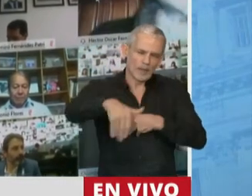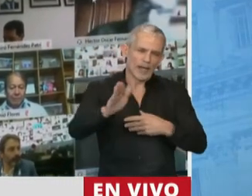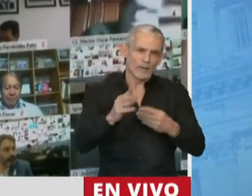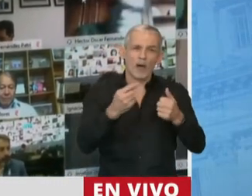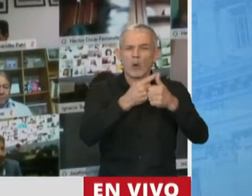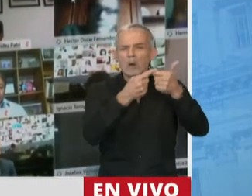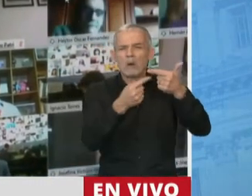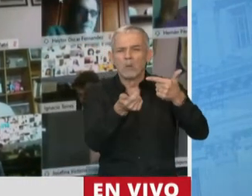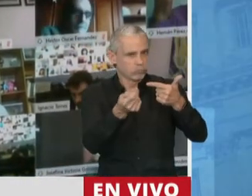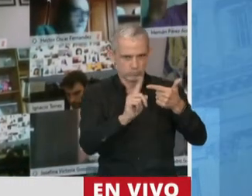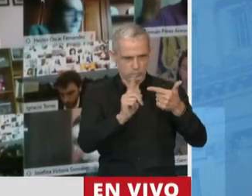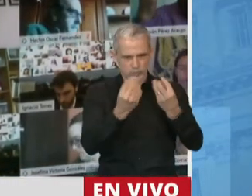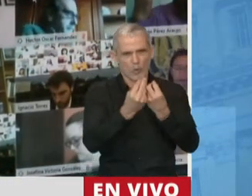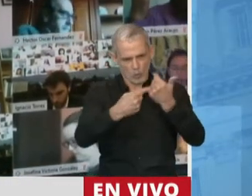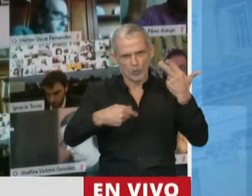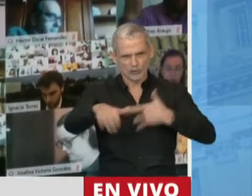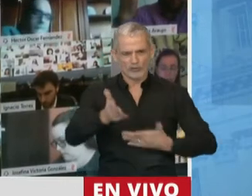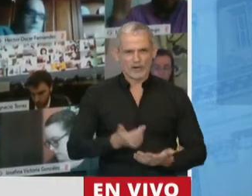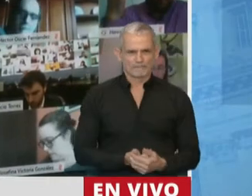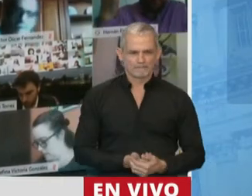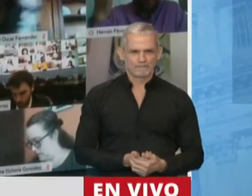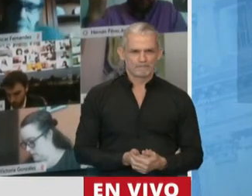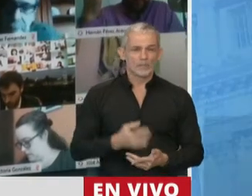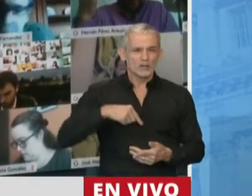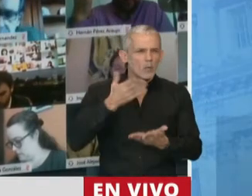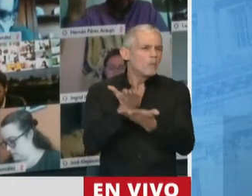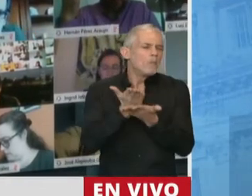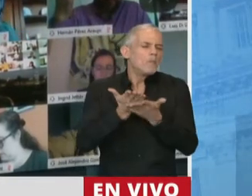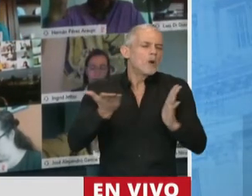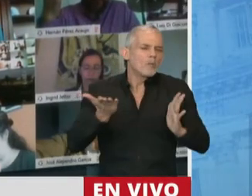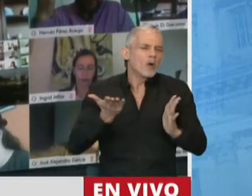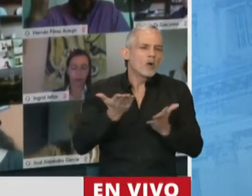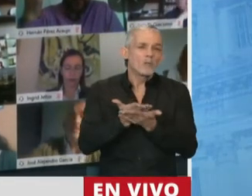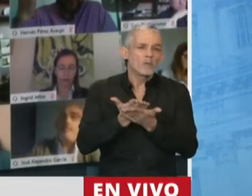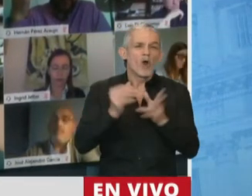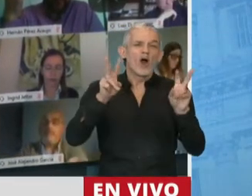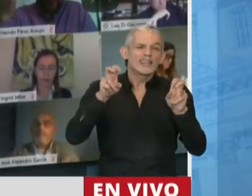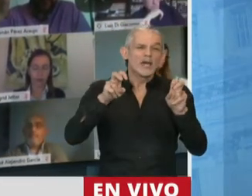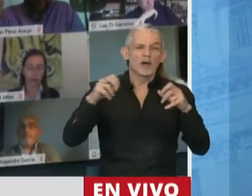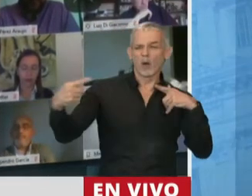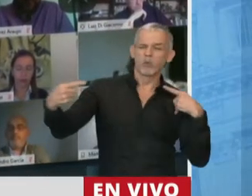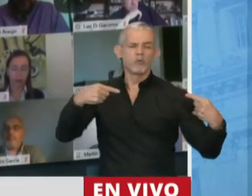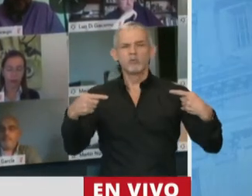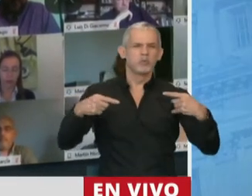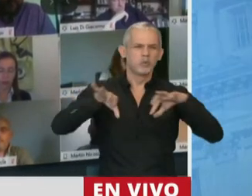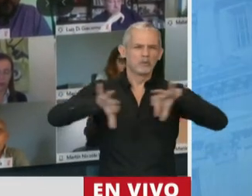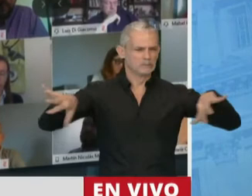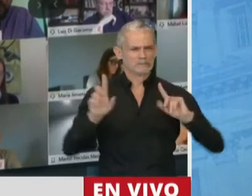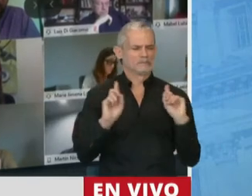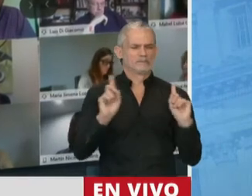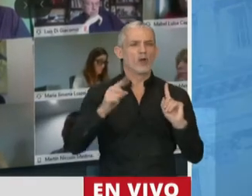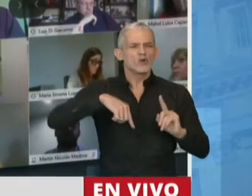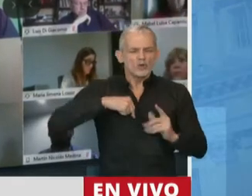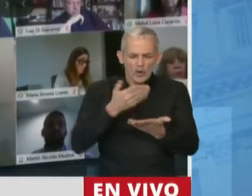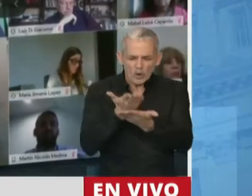muchos. Yo le propongo que no propongan temas que dividen, que nosotros no